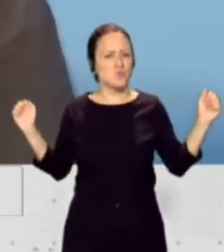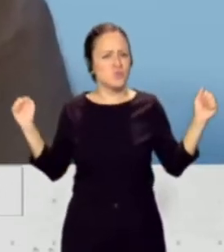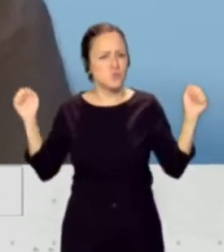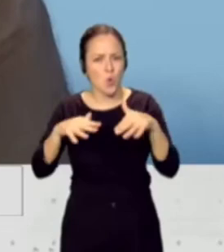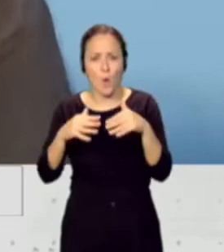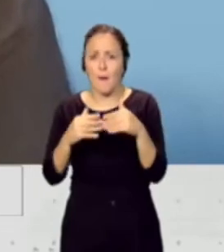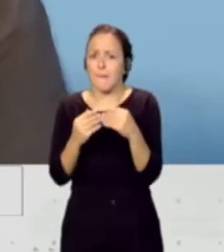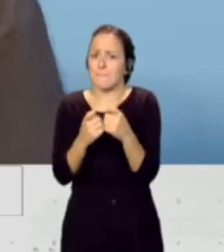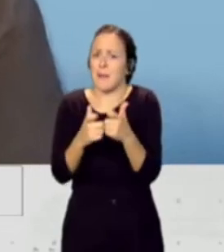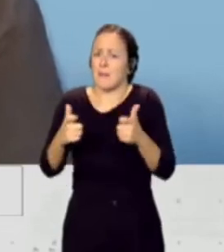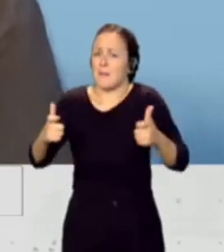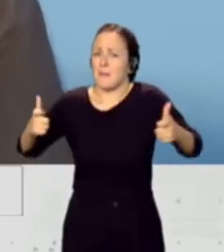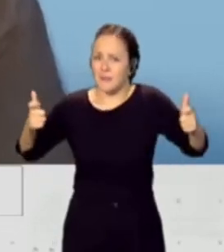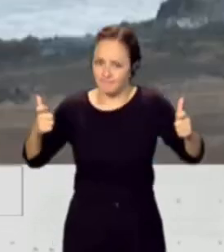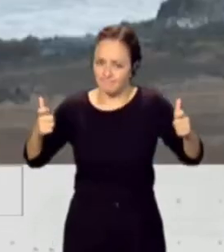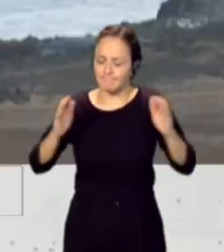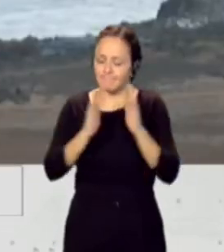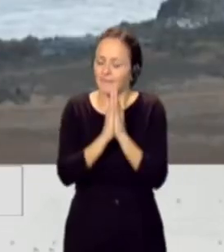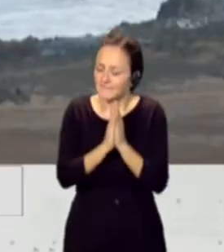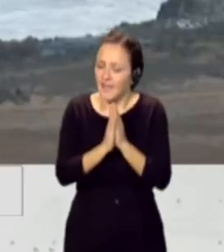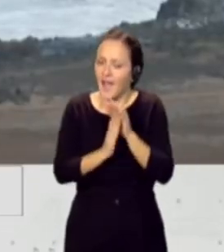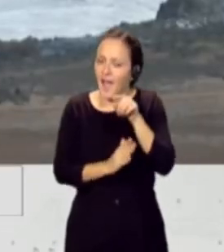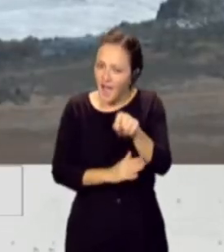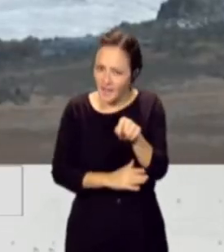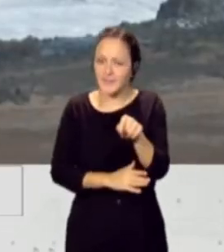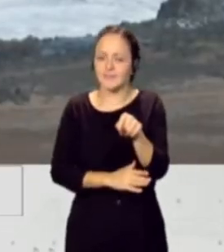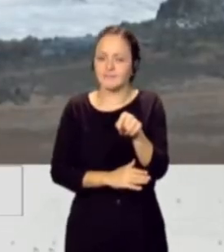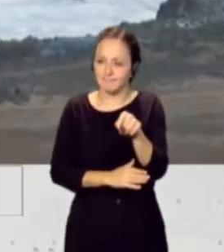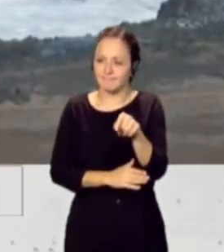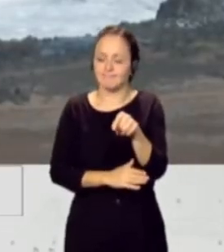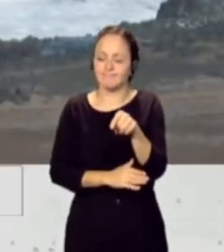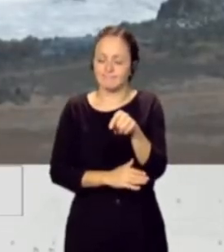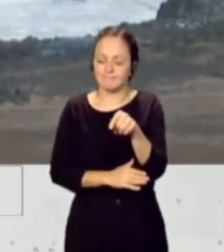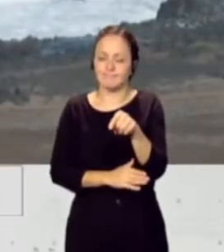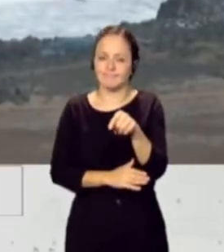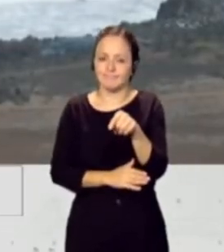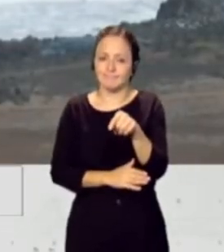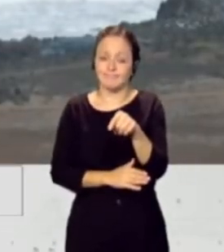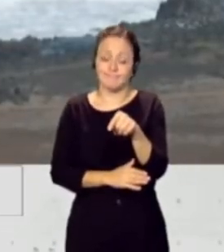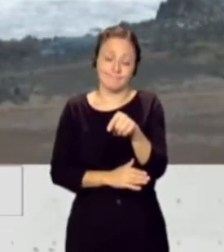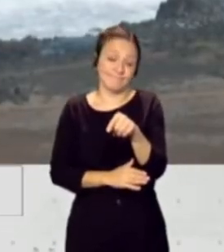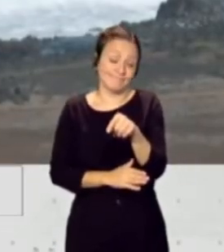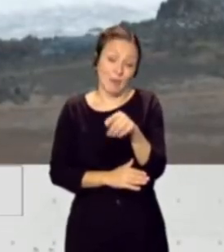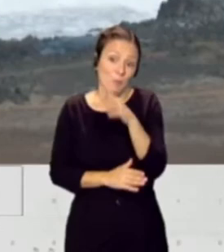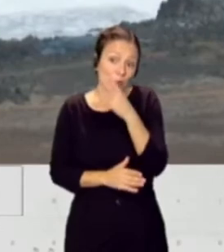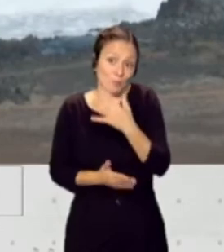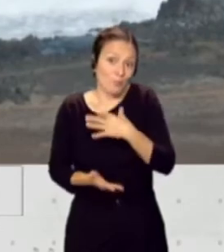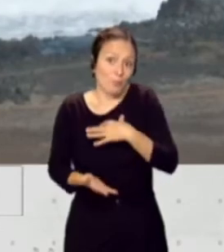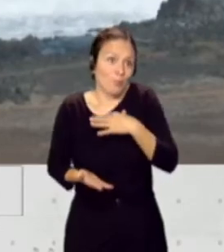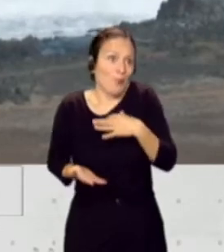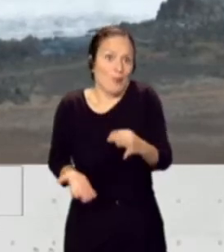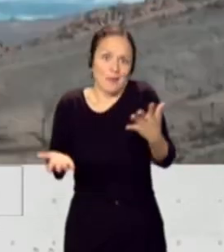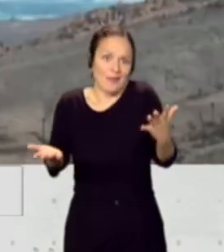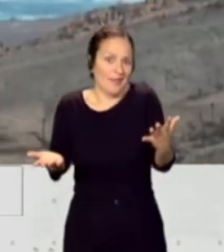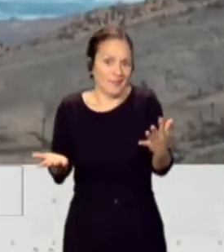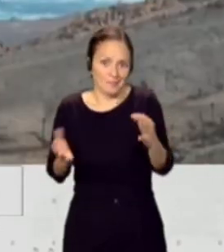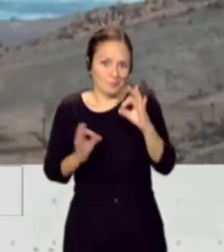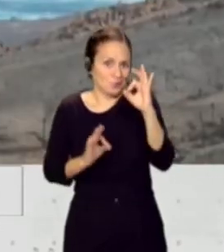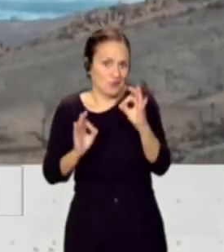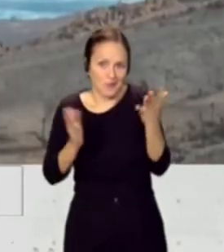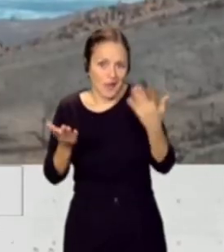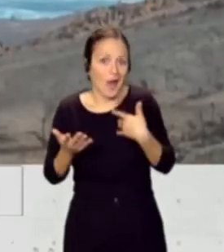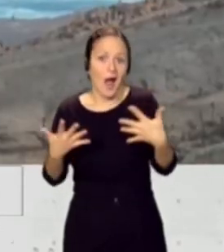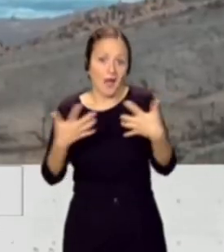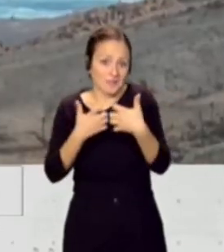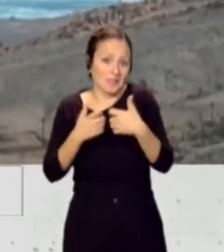personas que vamos a ir a las costas y ahí se produce también por la ley de probabilidades un mayor número de accidentes